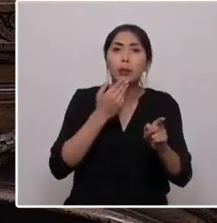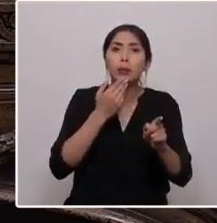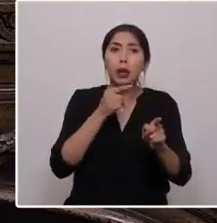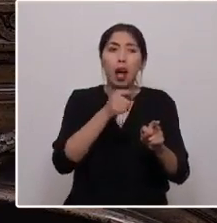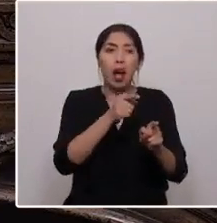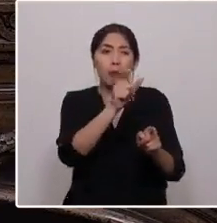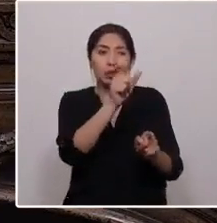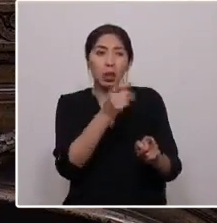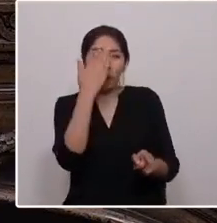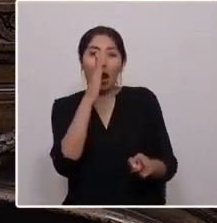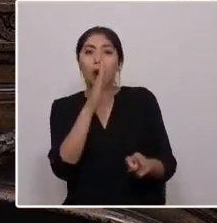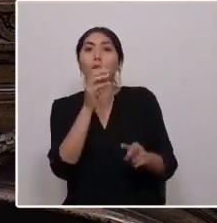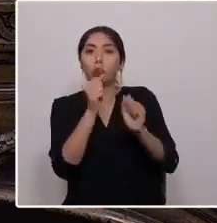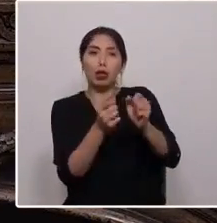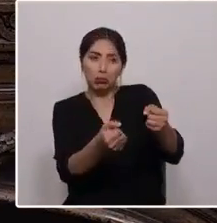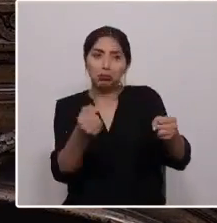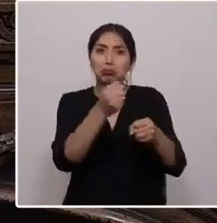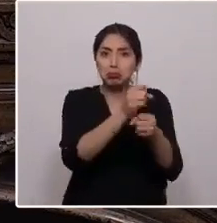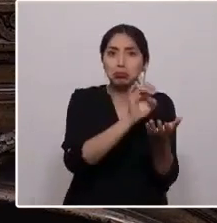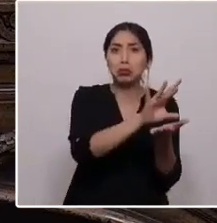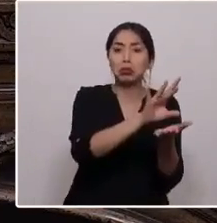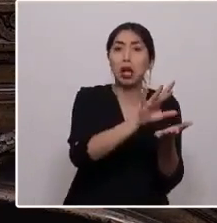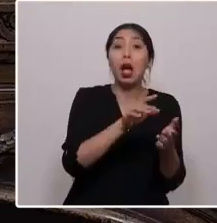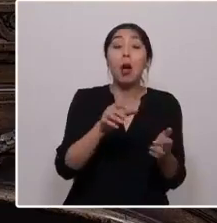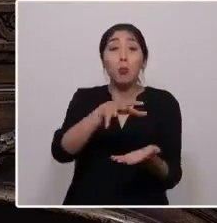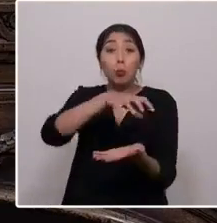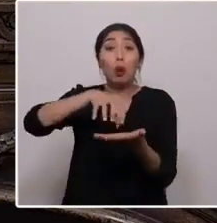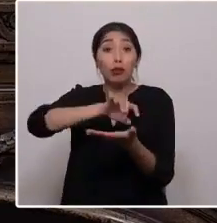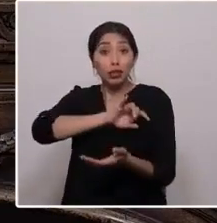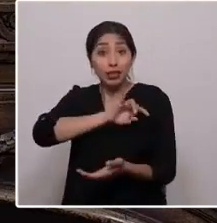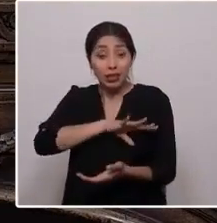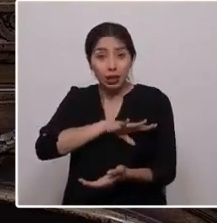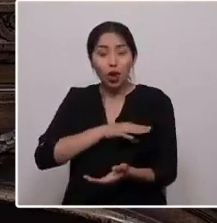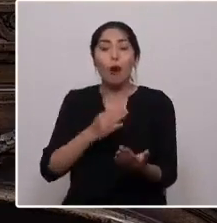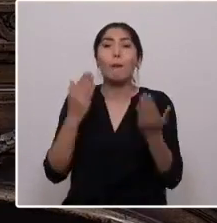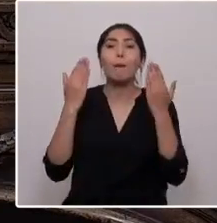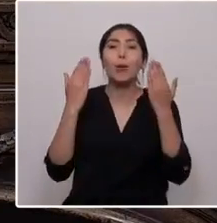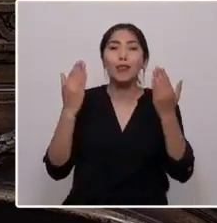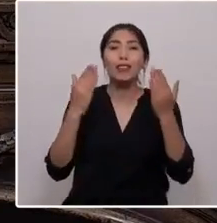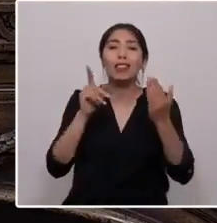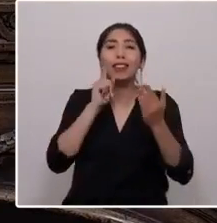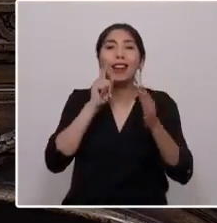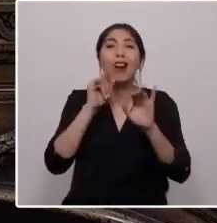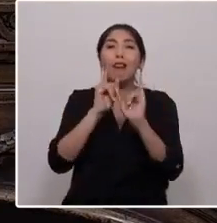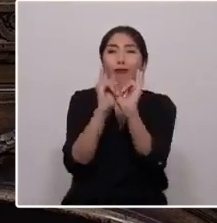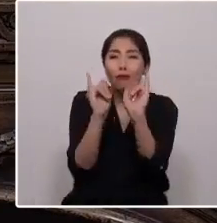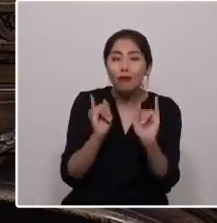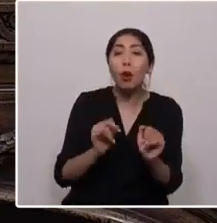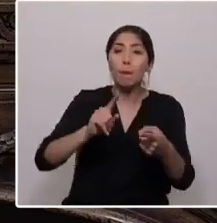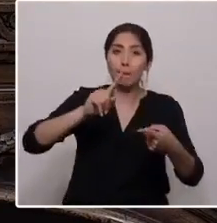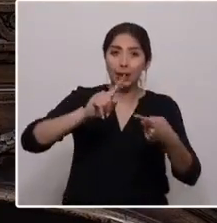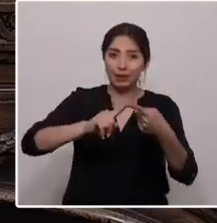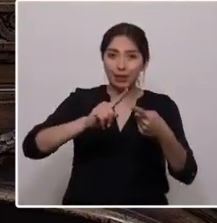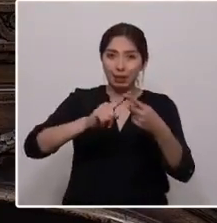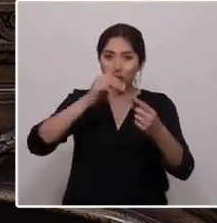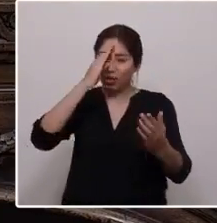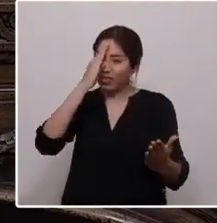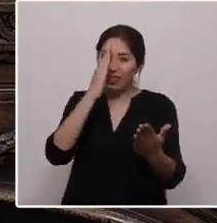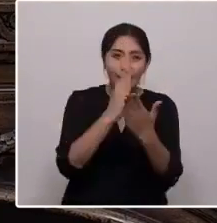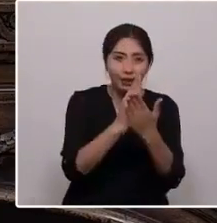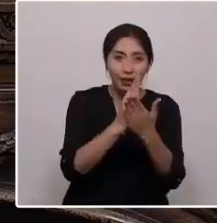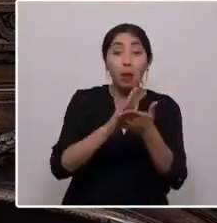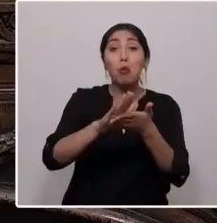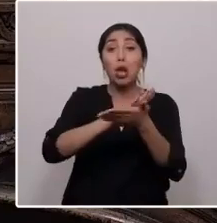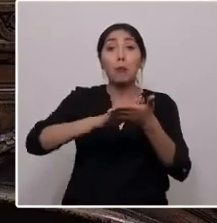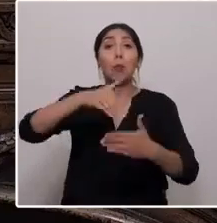Que el pueblo chileno cuente por fin con mecanismos de participación directa como plebiscitos